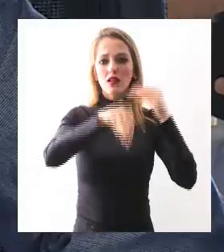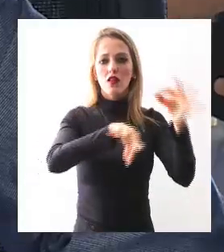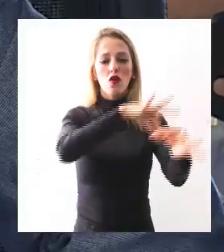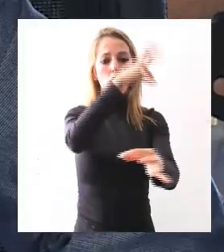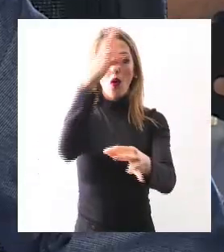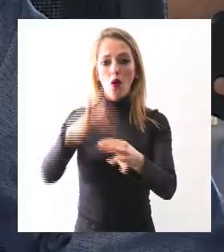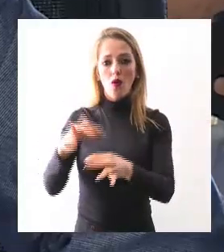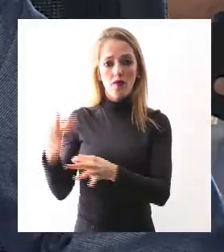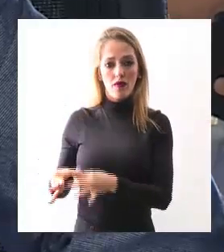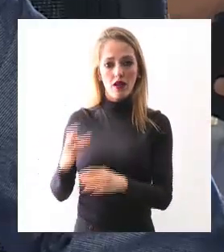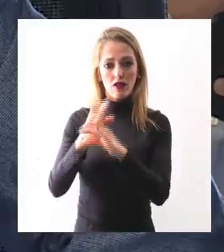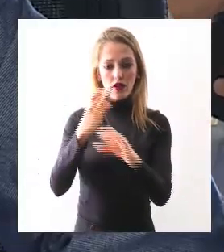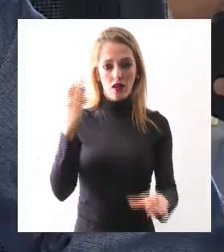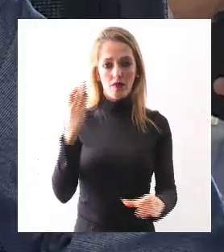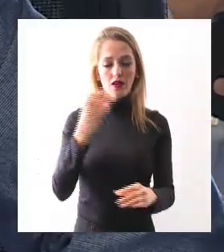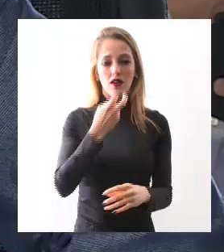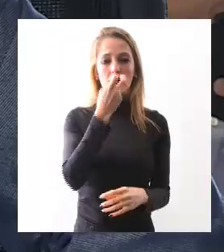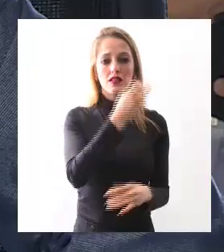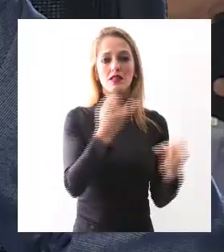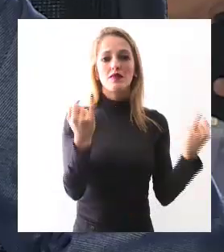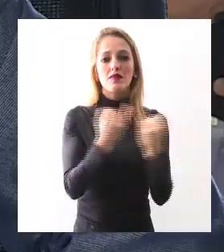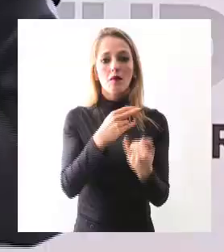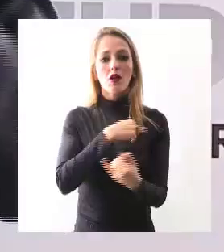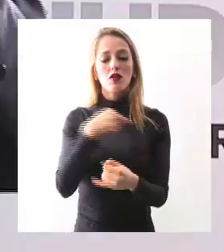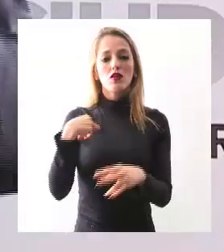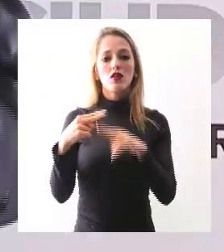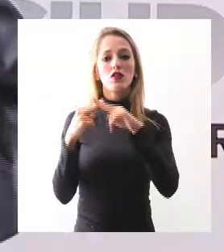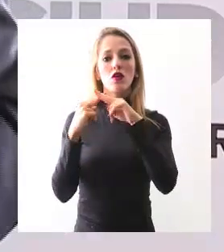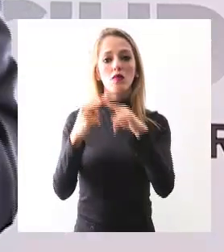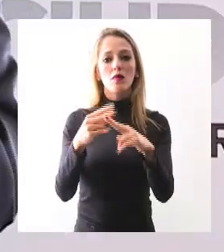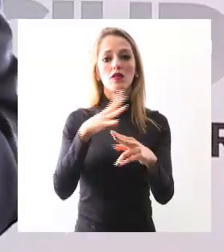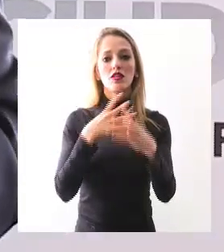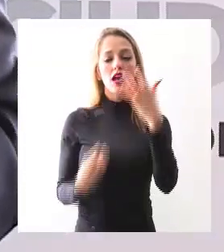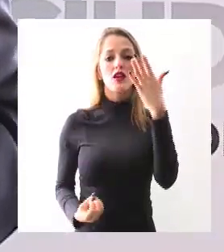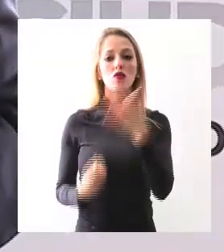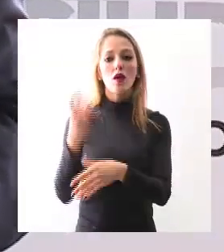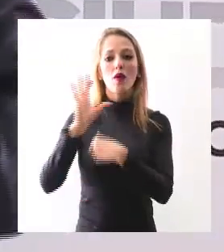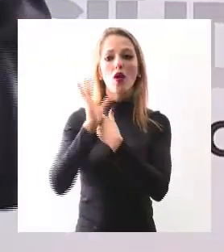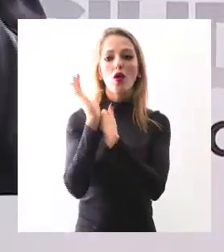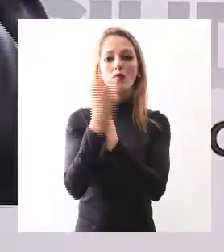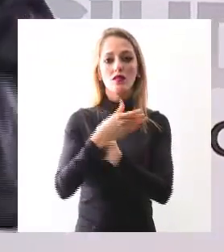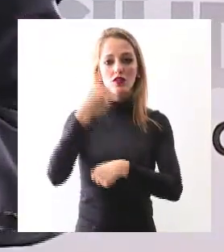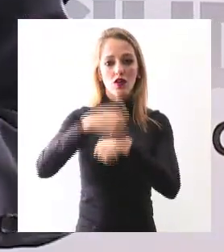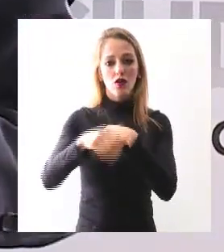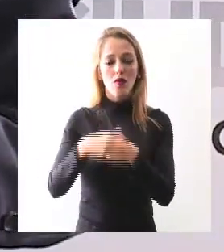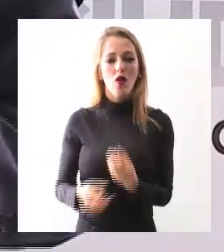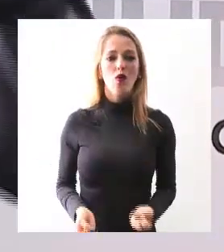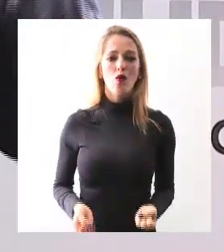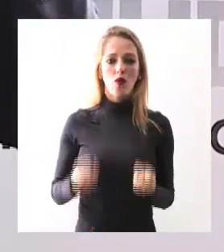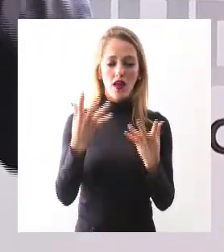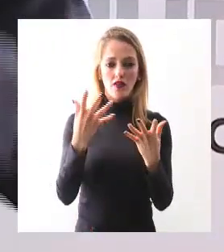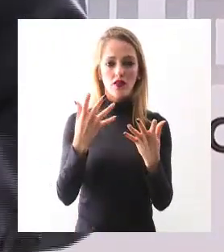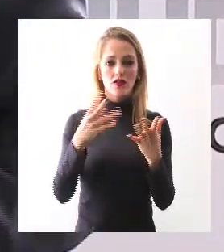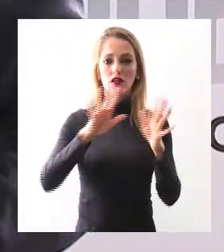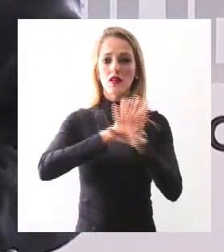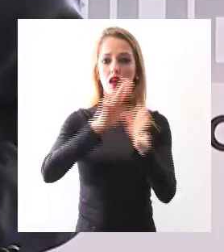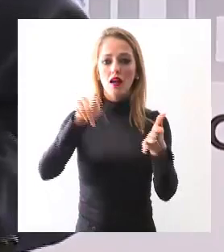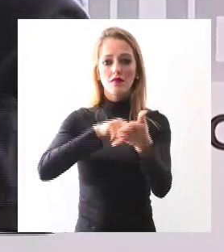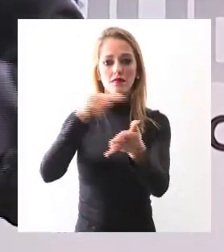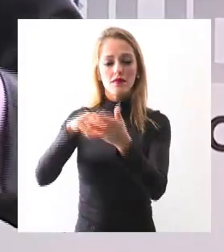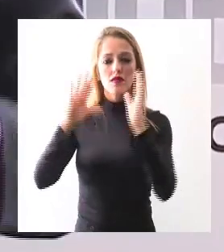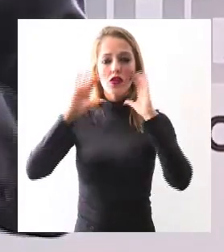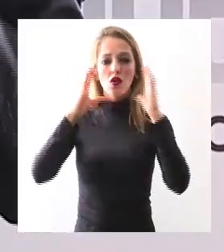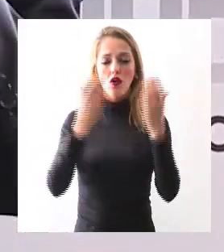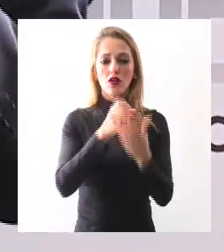En este proceso además se logró generar una nueva comisión de tarifas autónoma, autorizada por el Congreso,